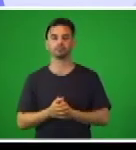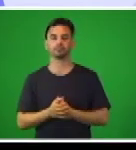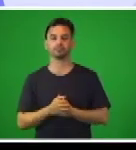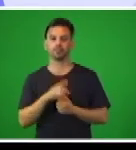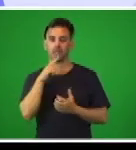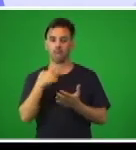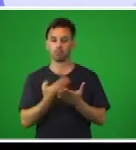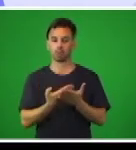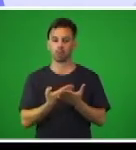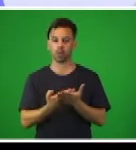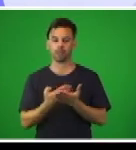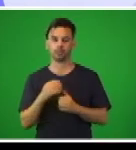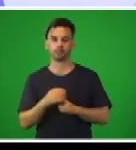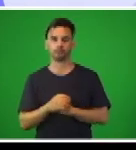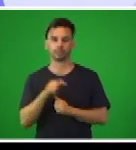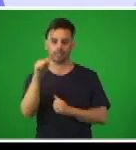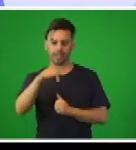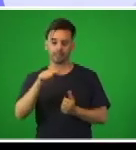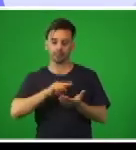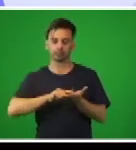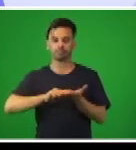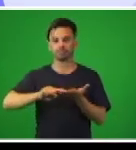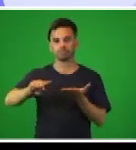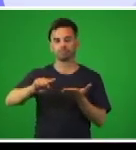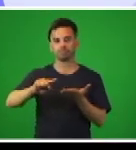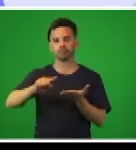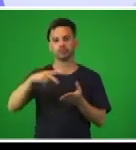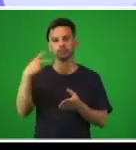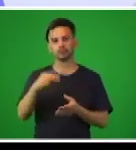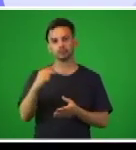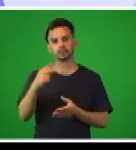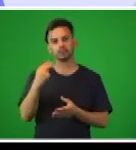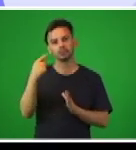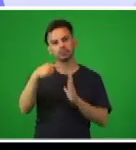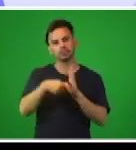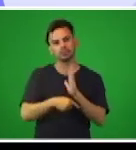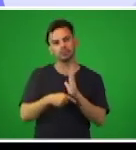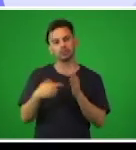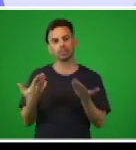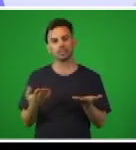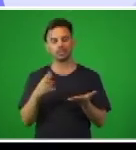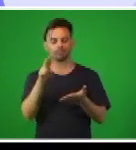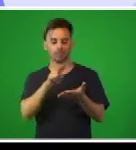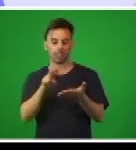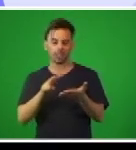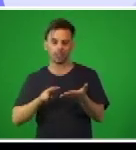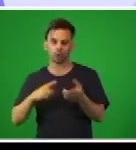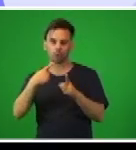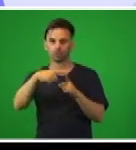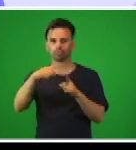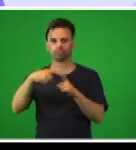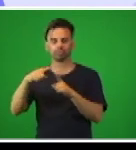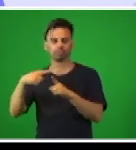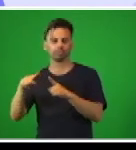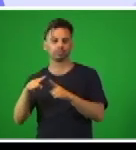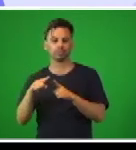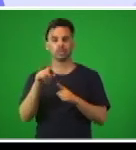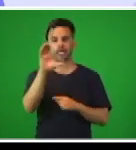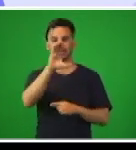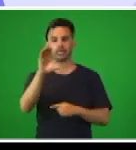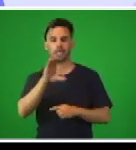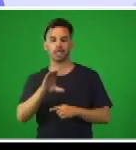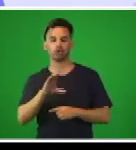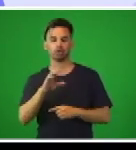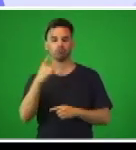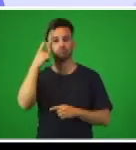proponiendo que ustedes puedan durante esta semana ejercitarse en la lectura de otros tipos de texto. Ya les